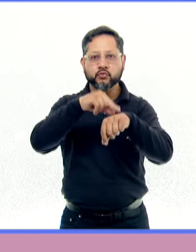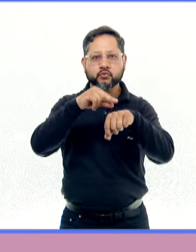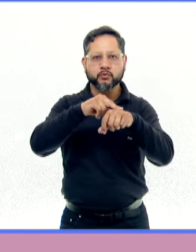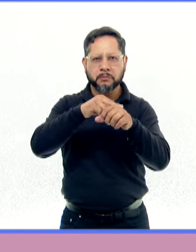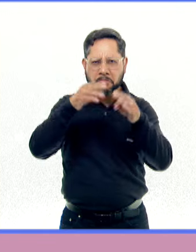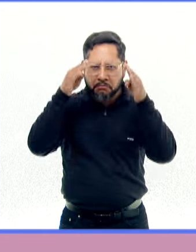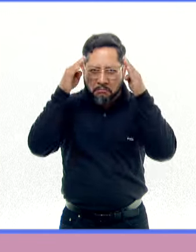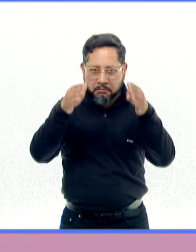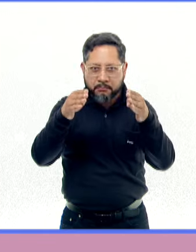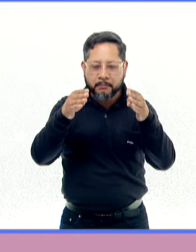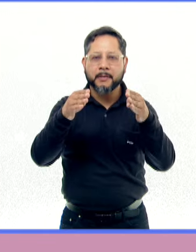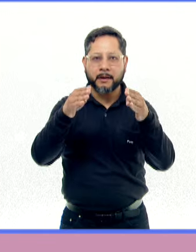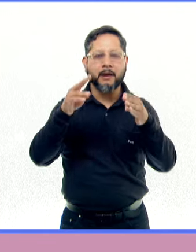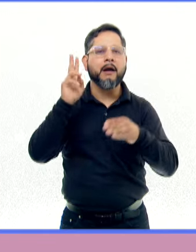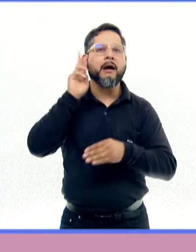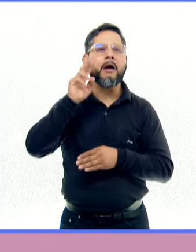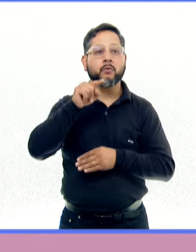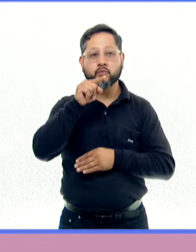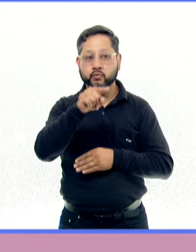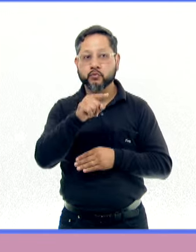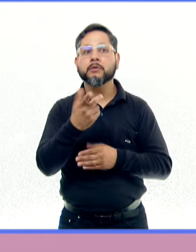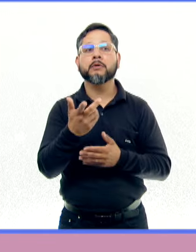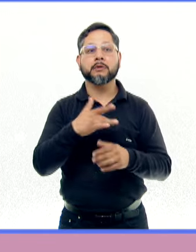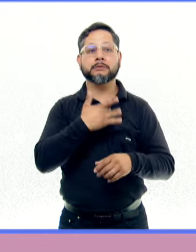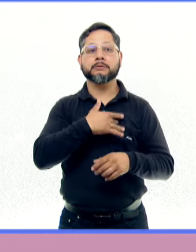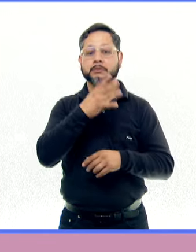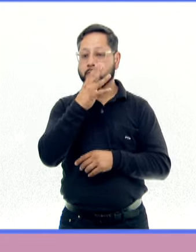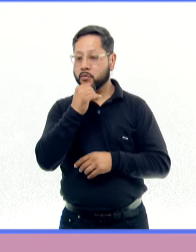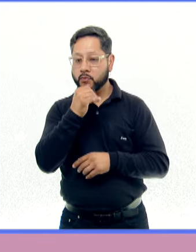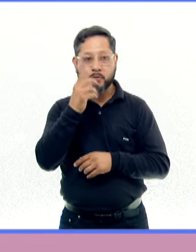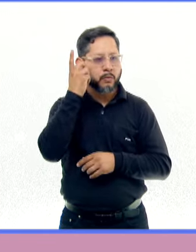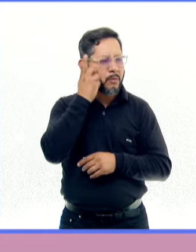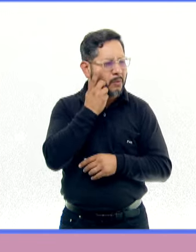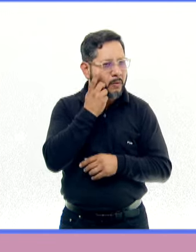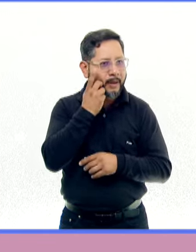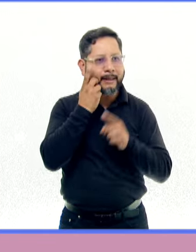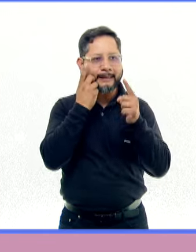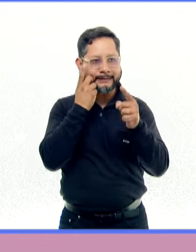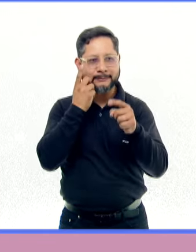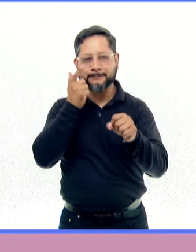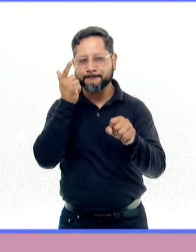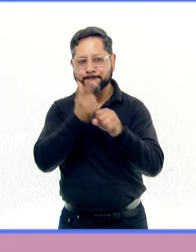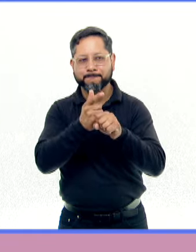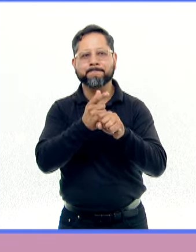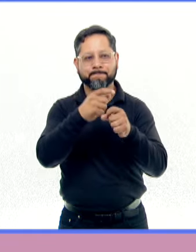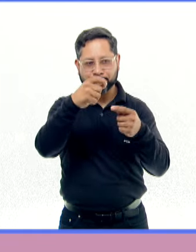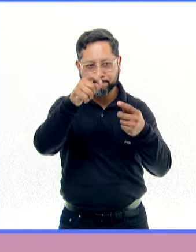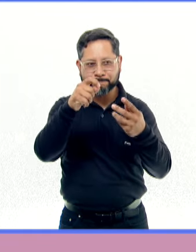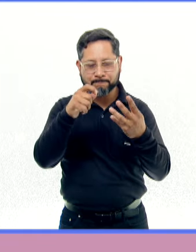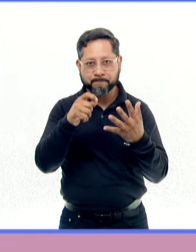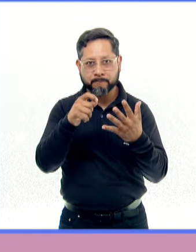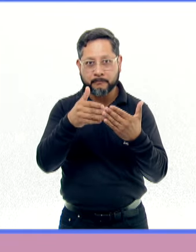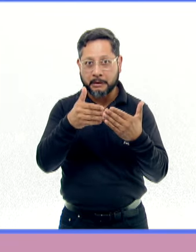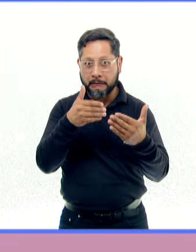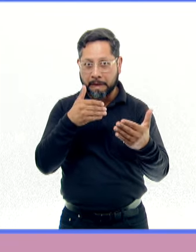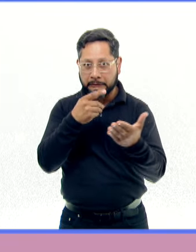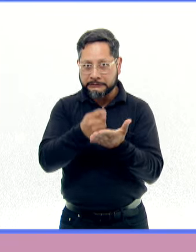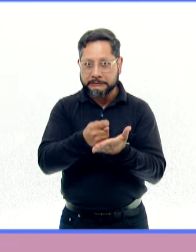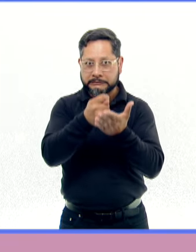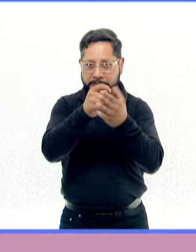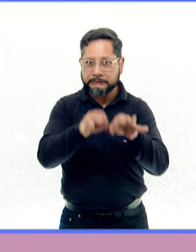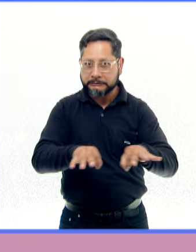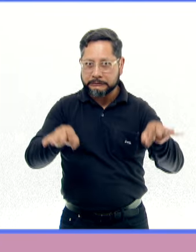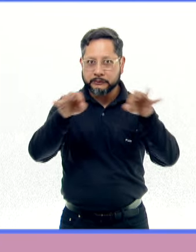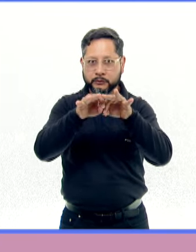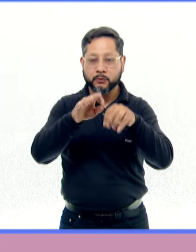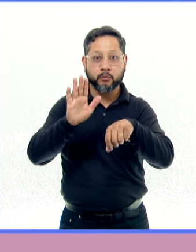exclusivamente al diagnóstico y tratamiento de los trastornos del sueño como el insomnio. Es importante tratar a tiempo este tipo de problemas ya